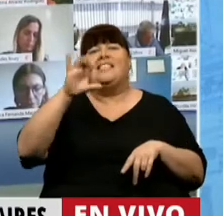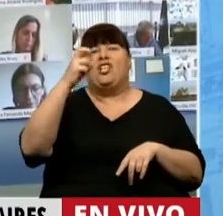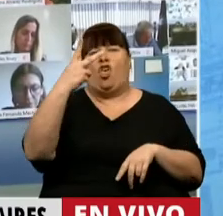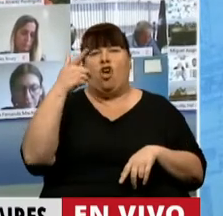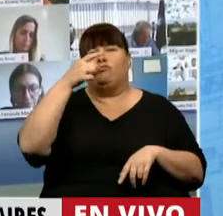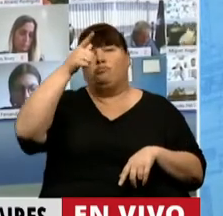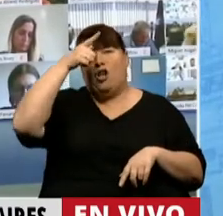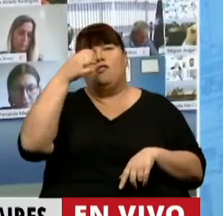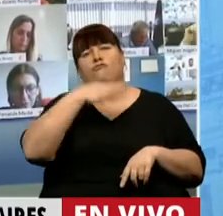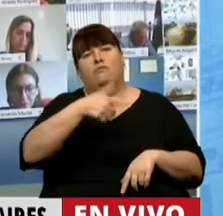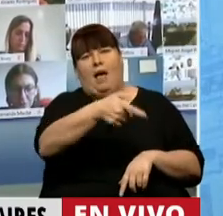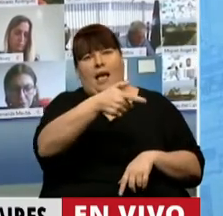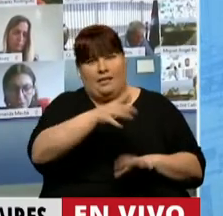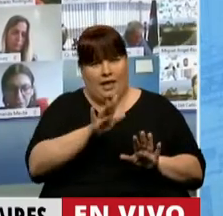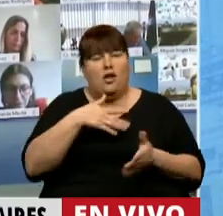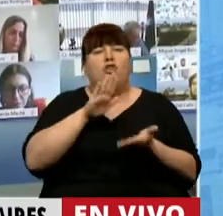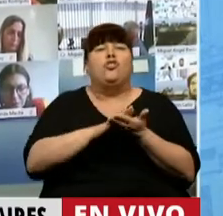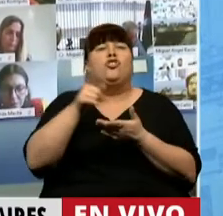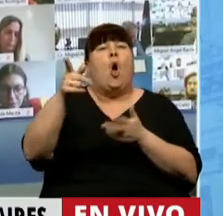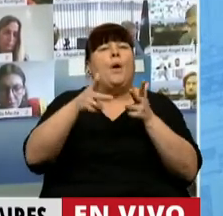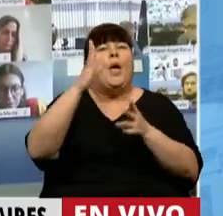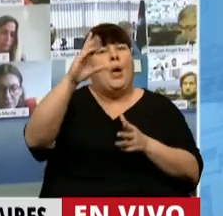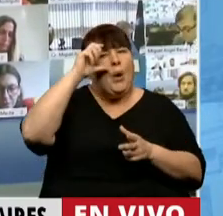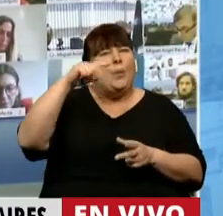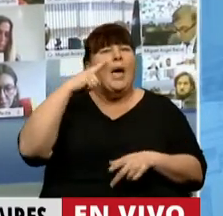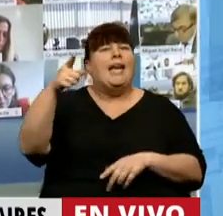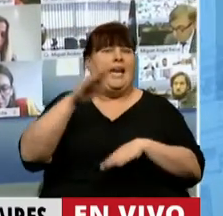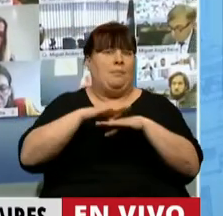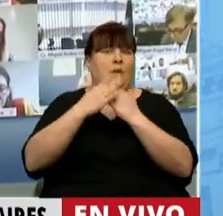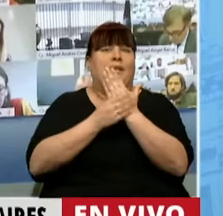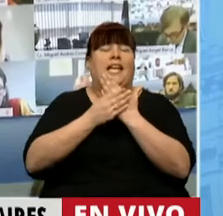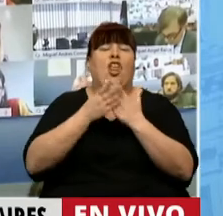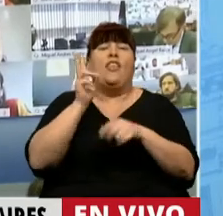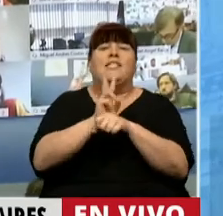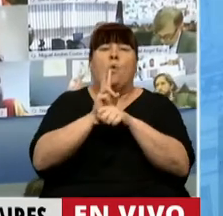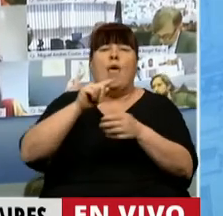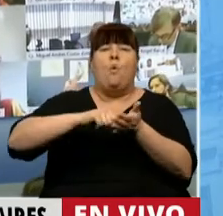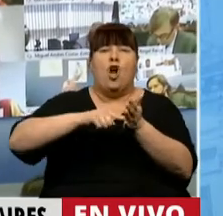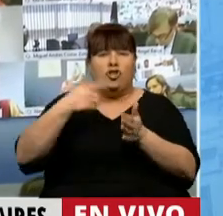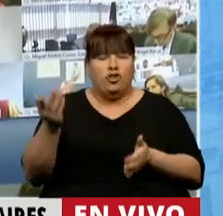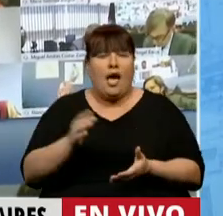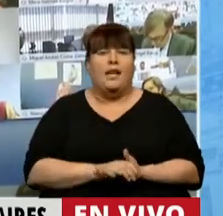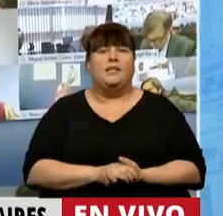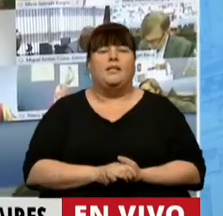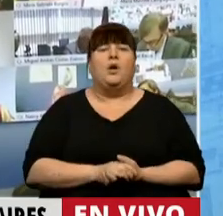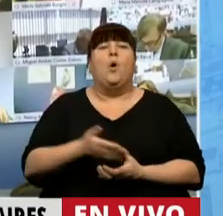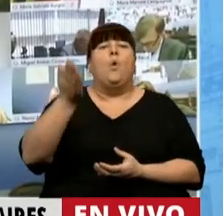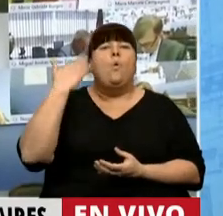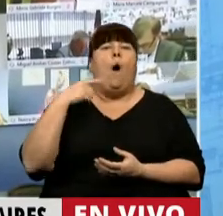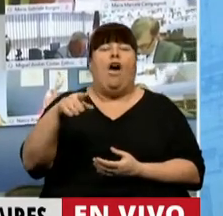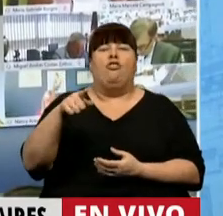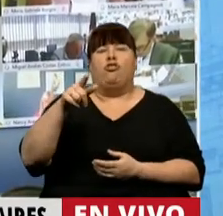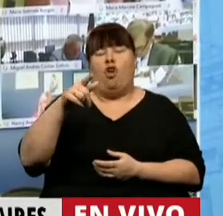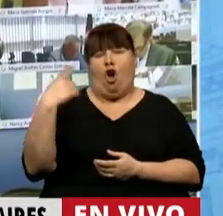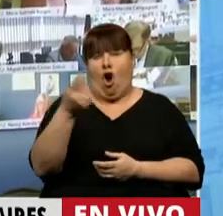casos. Y me refiero a la ratificación de Sergio Berni al frente del Ministerio de Seguridad de la Provincia de Buenos Aires luego del alzamiento